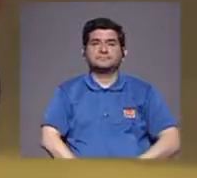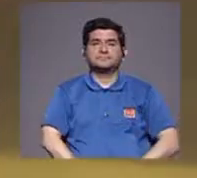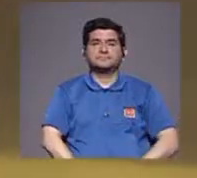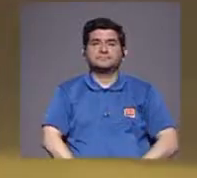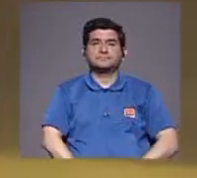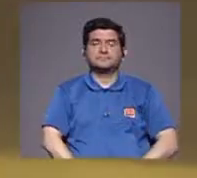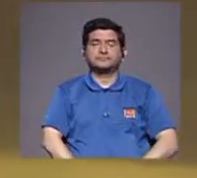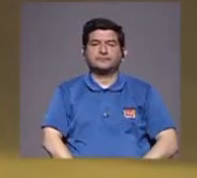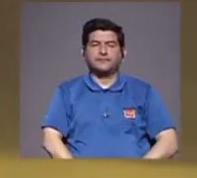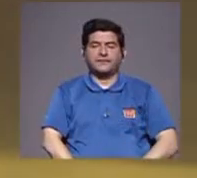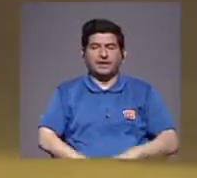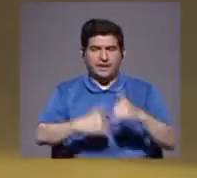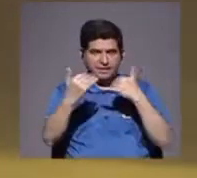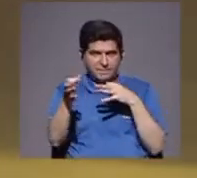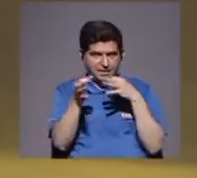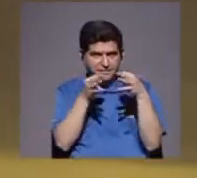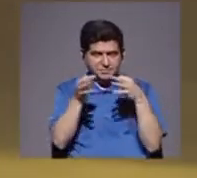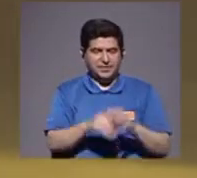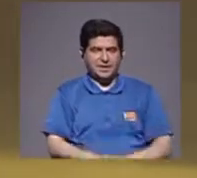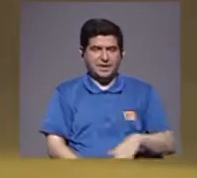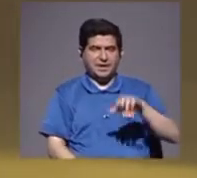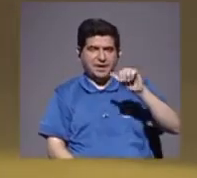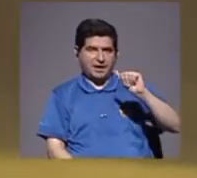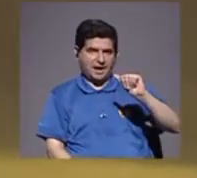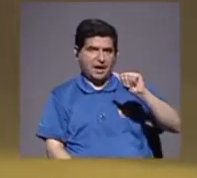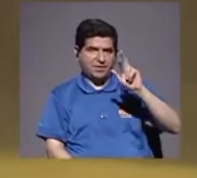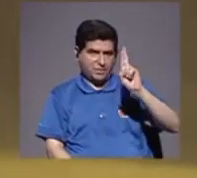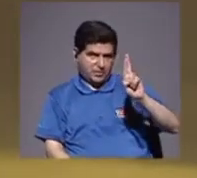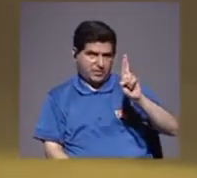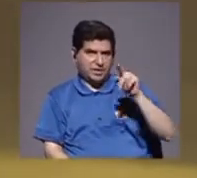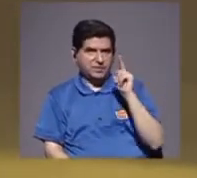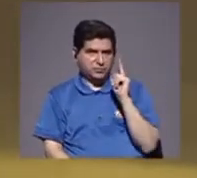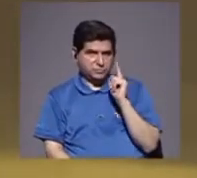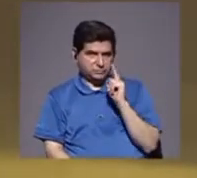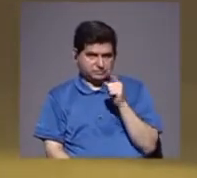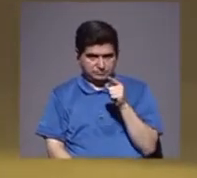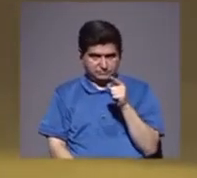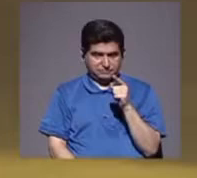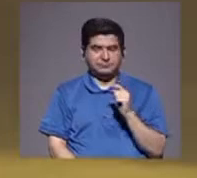Lo dije ya, don Álvaro Ramos es un